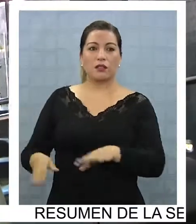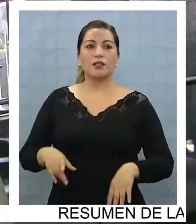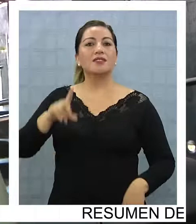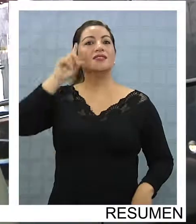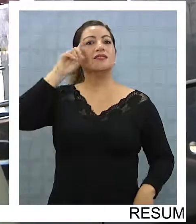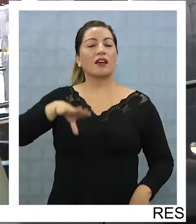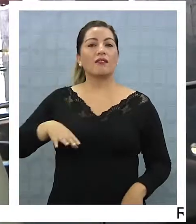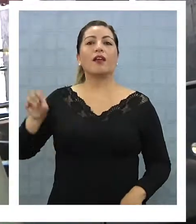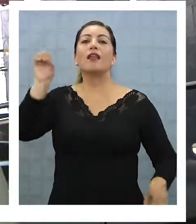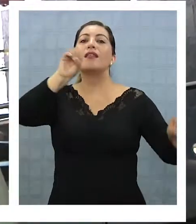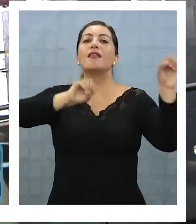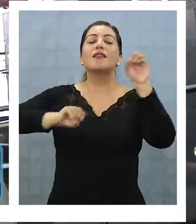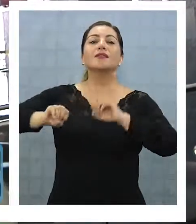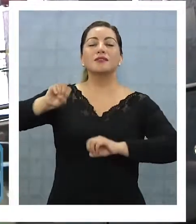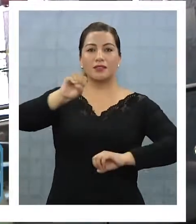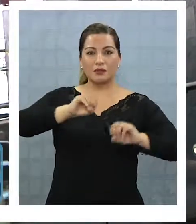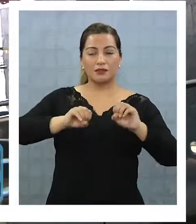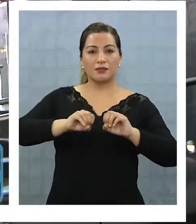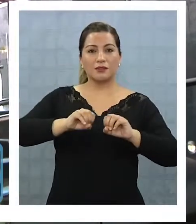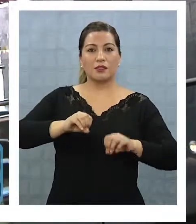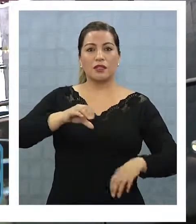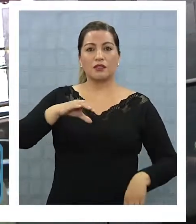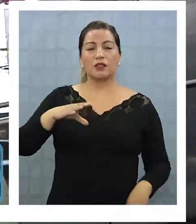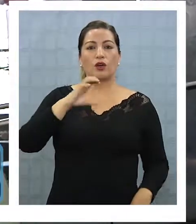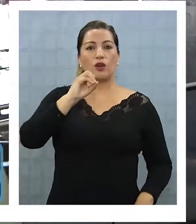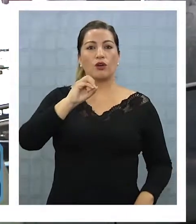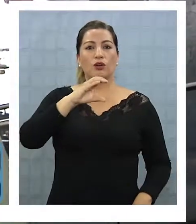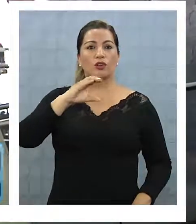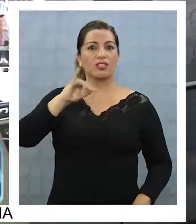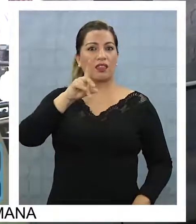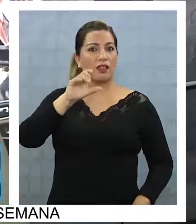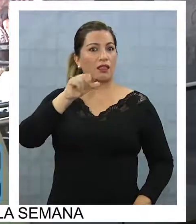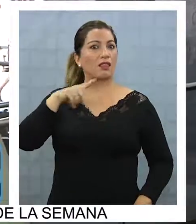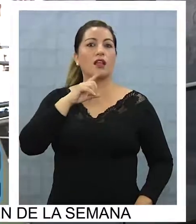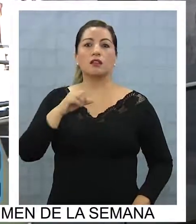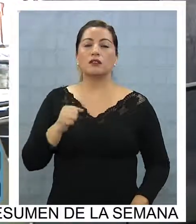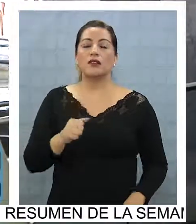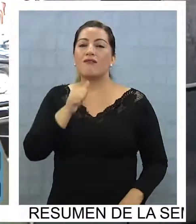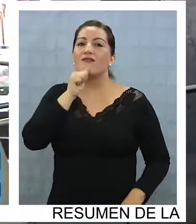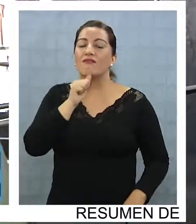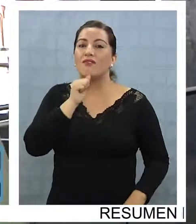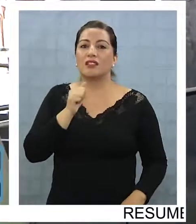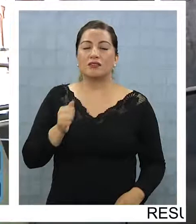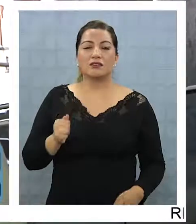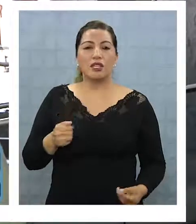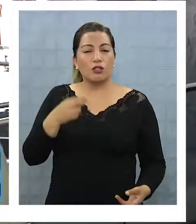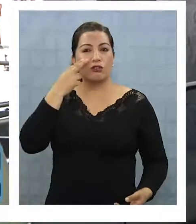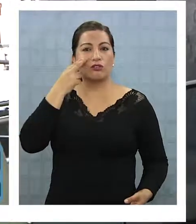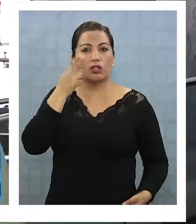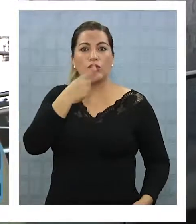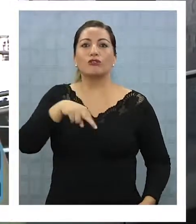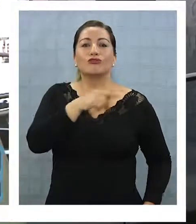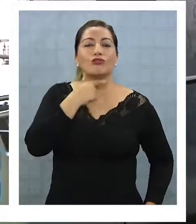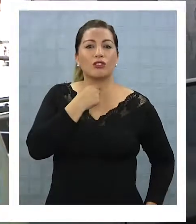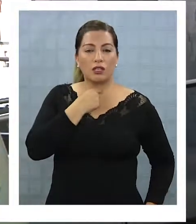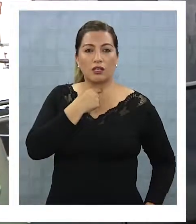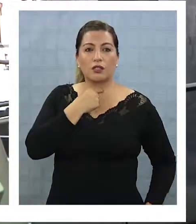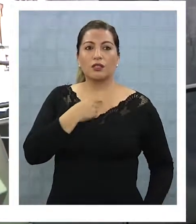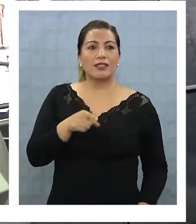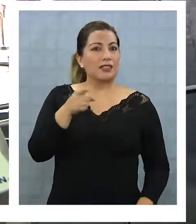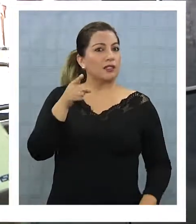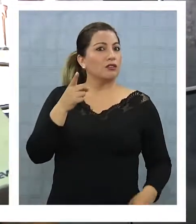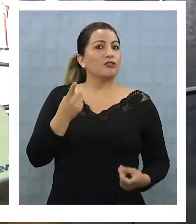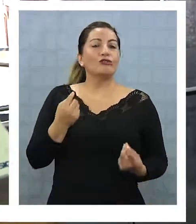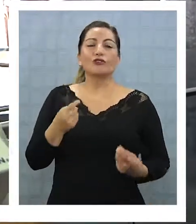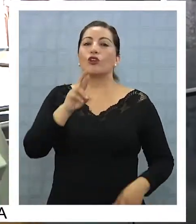más sabemos que la ciencia occidental no responde a lo que nosotros queremos, y es ahí donde